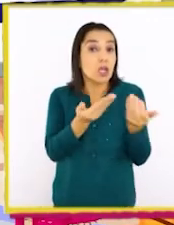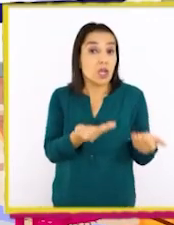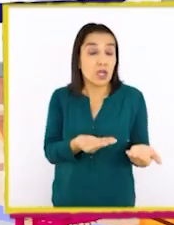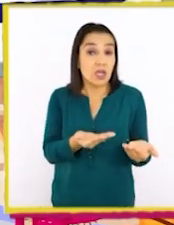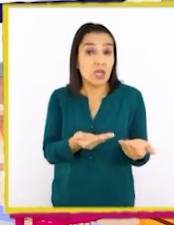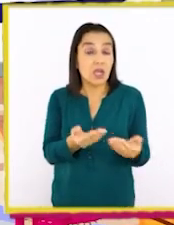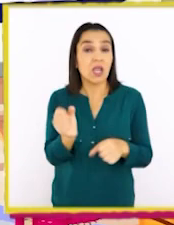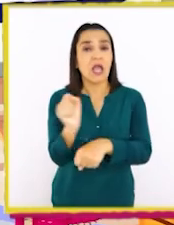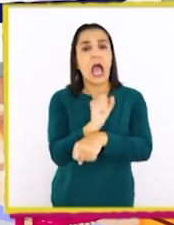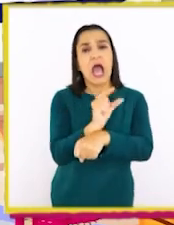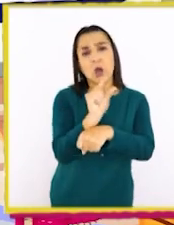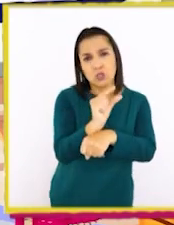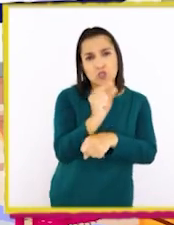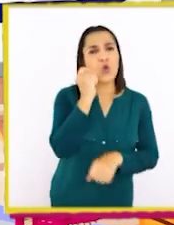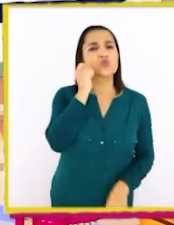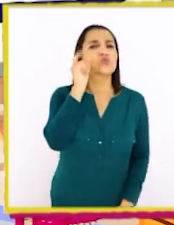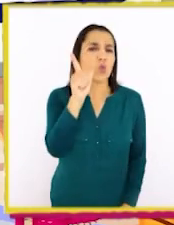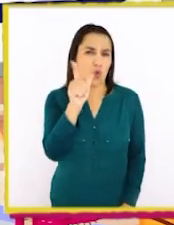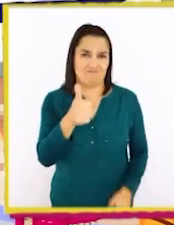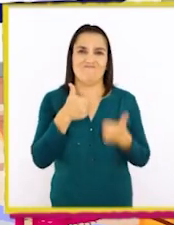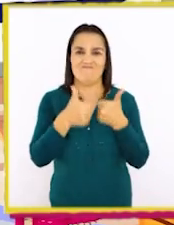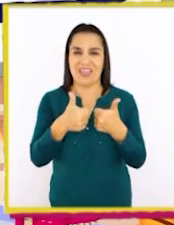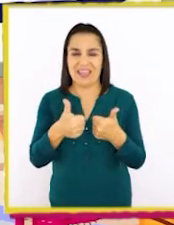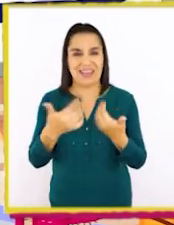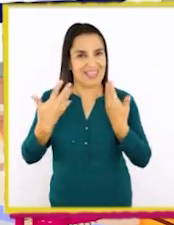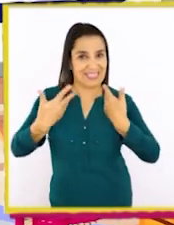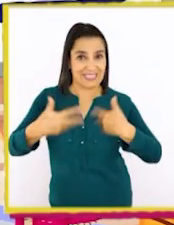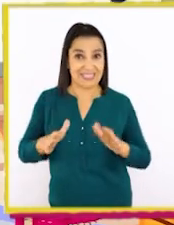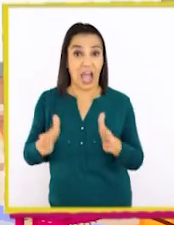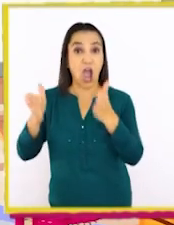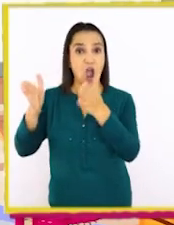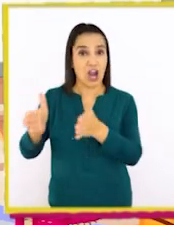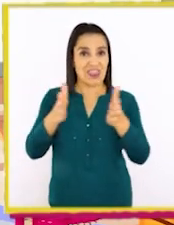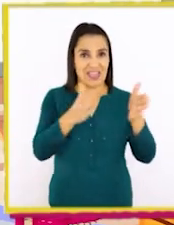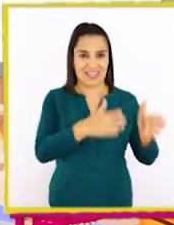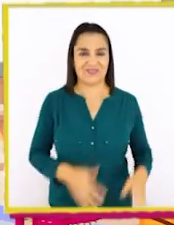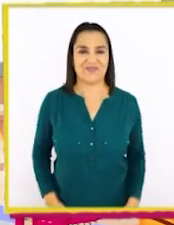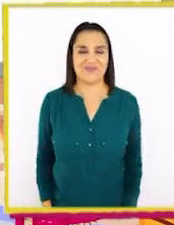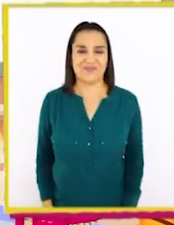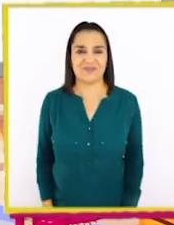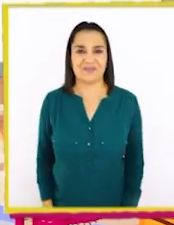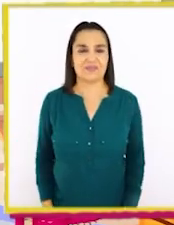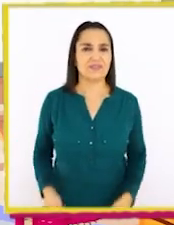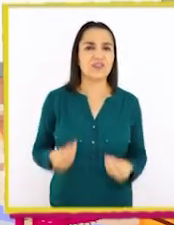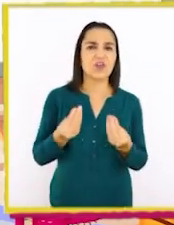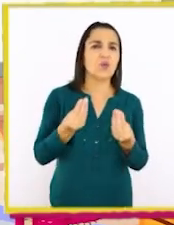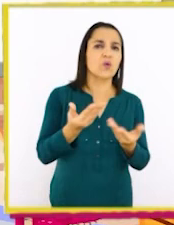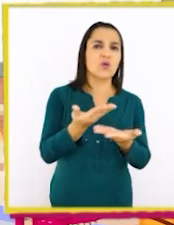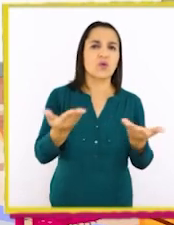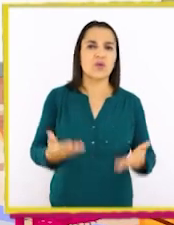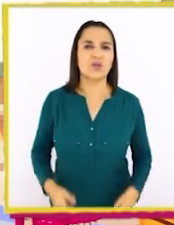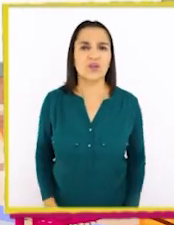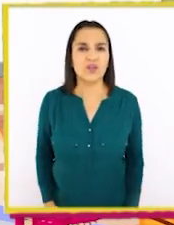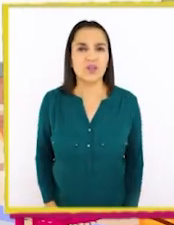¡El autito azul! ¡Súper! ¡Ya los tenemos ordenados! ¿Cómo dicen?